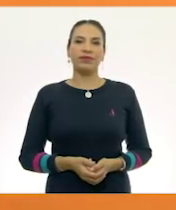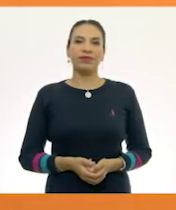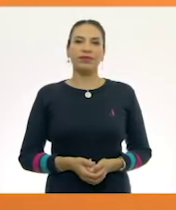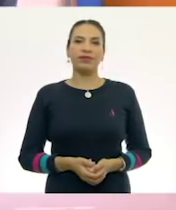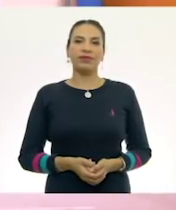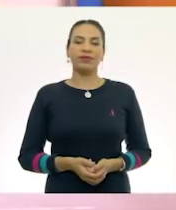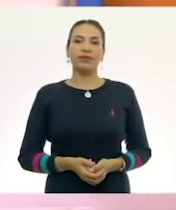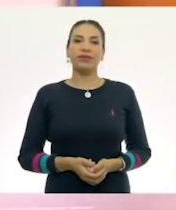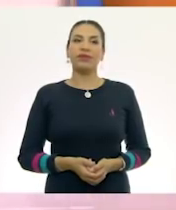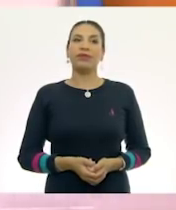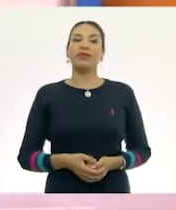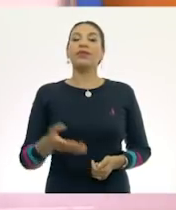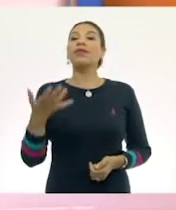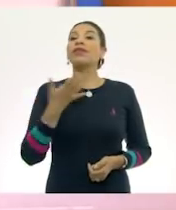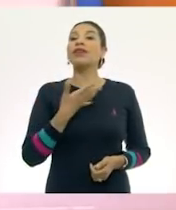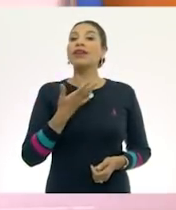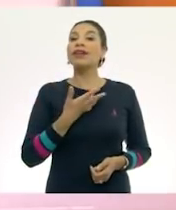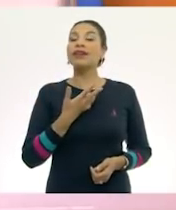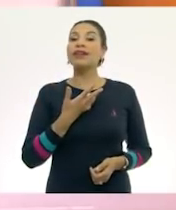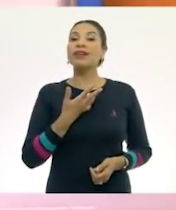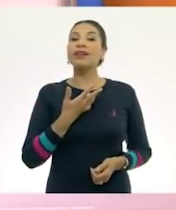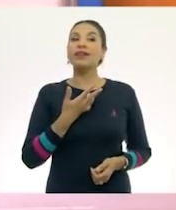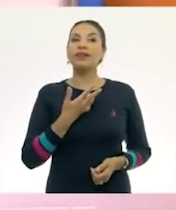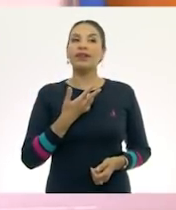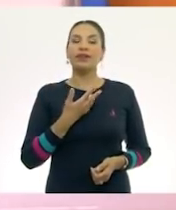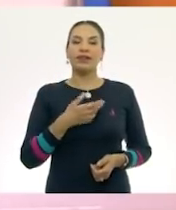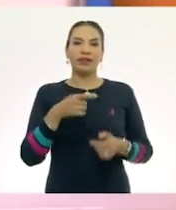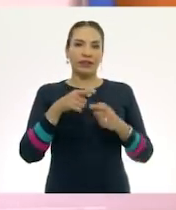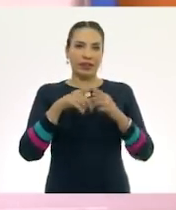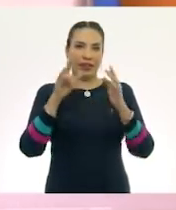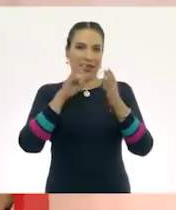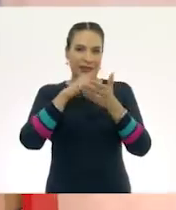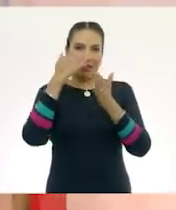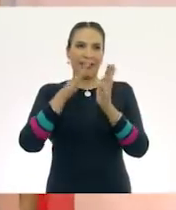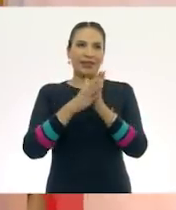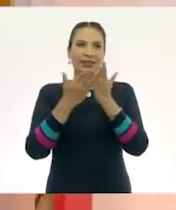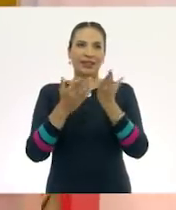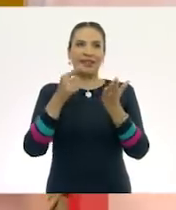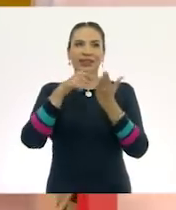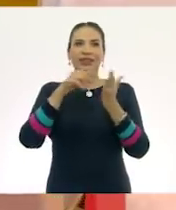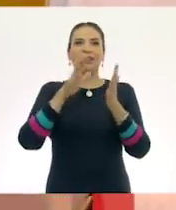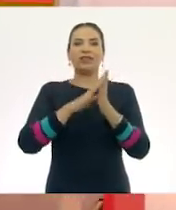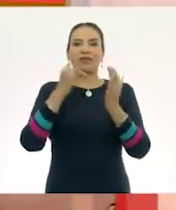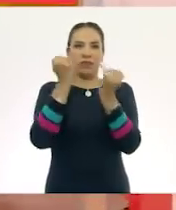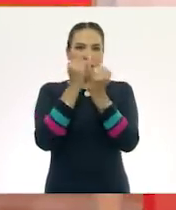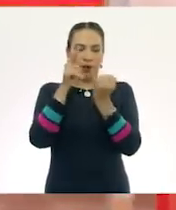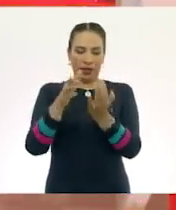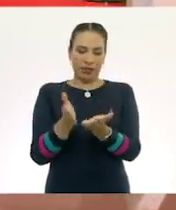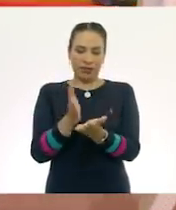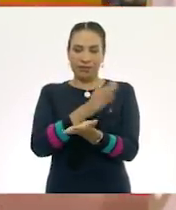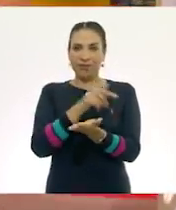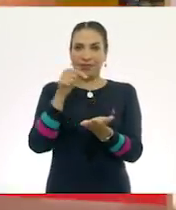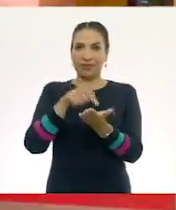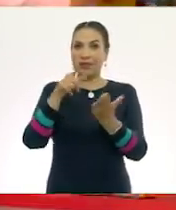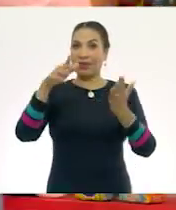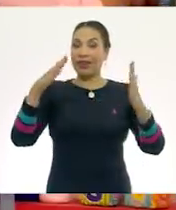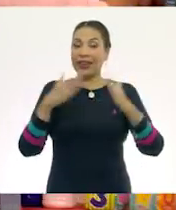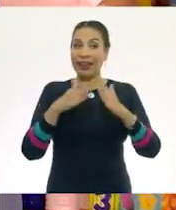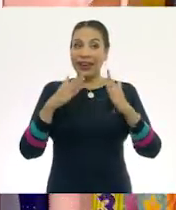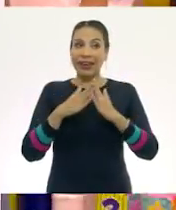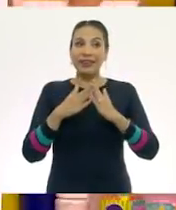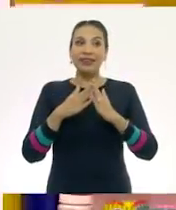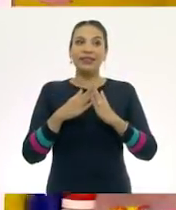Y aquí tengo yo ya mi página de libro, como la que tú tienes en casa